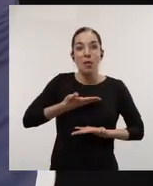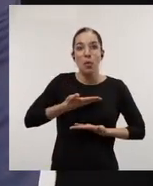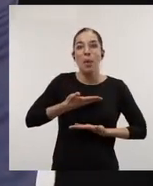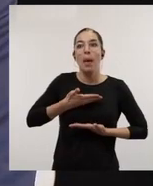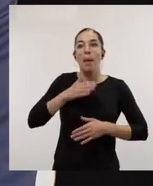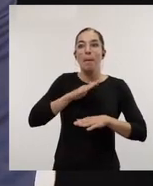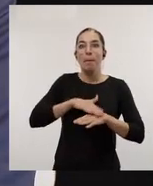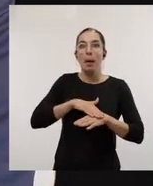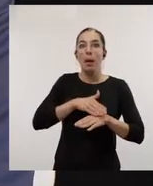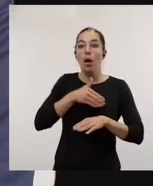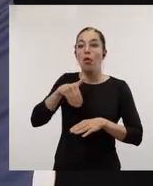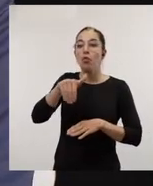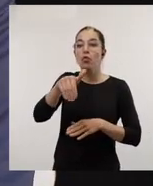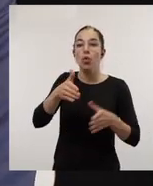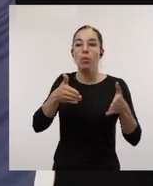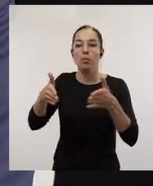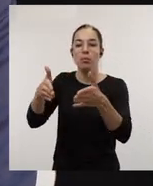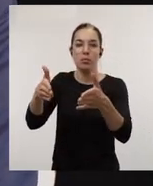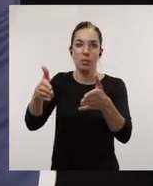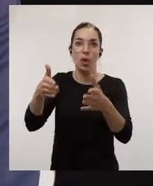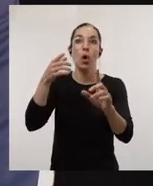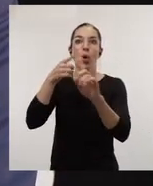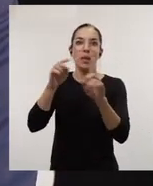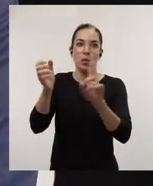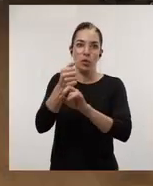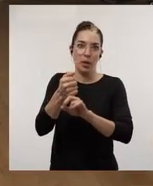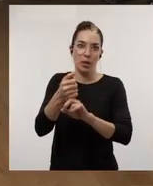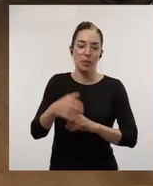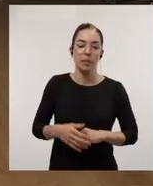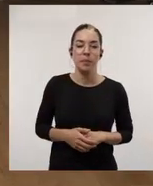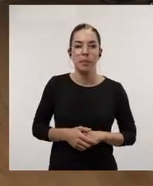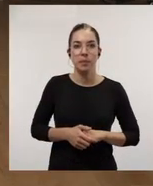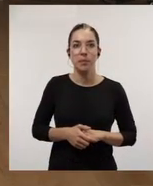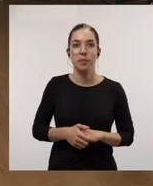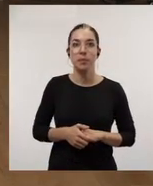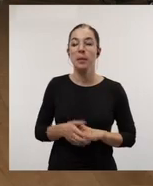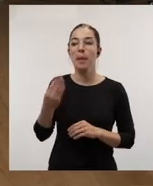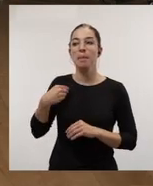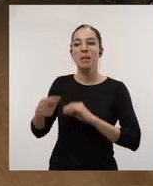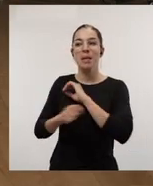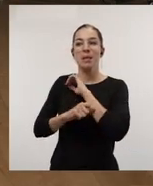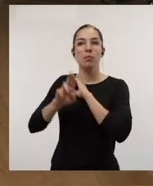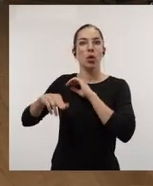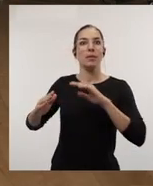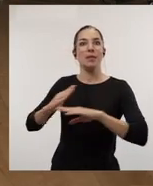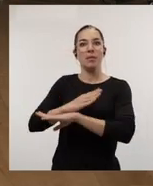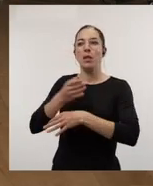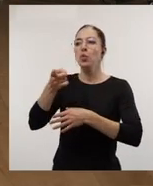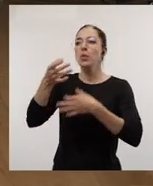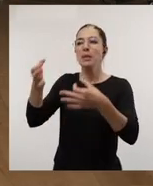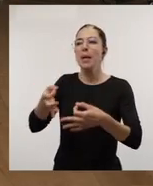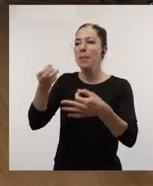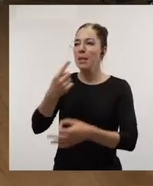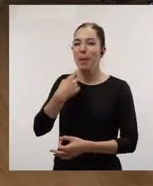marcar el camino para conseguir el objetivo que todos queremos. Esta es una estrategia transversal siempre me has insistido mucho en